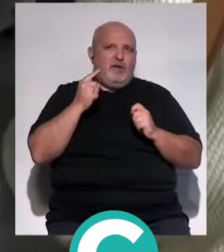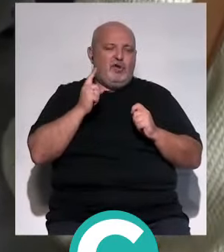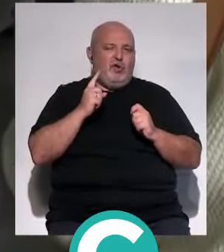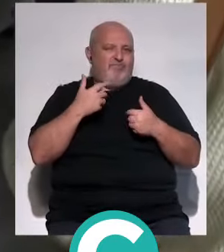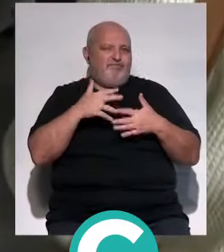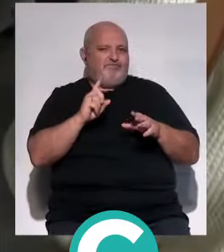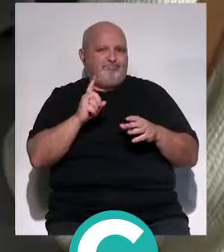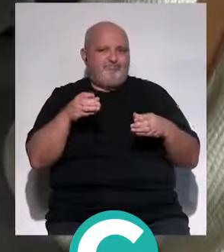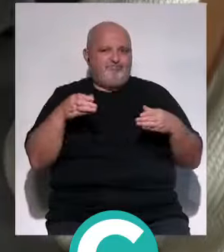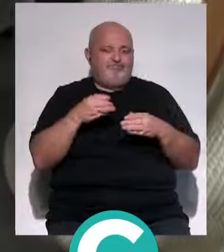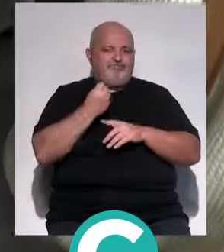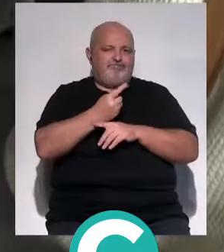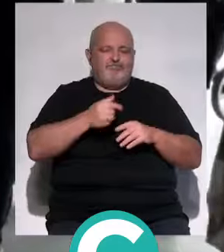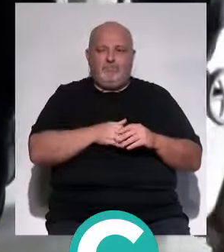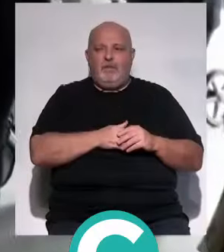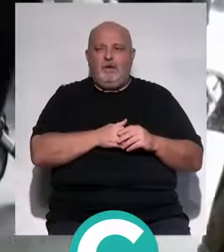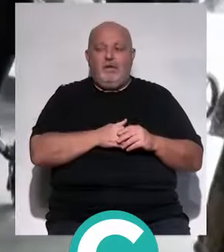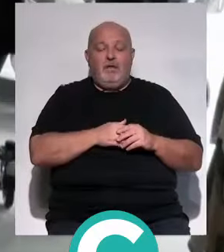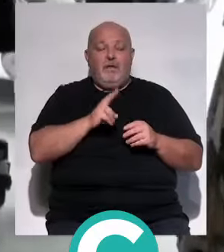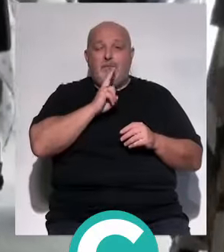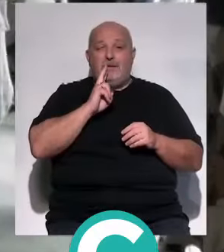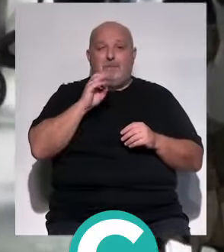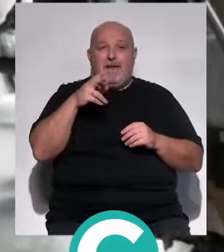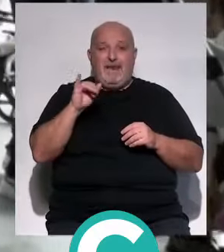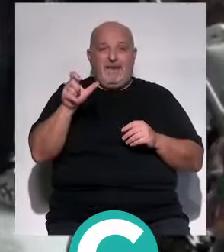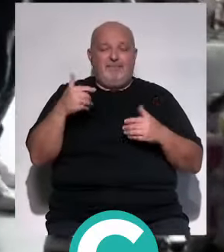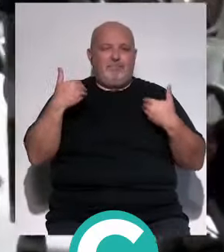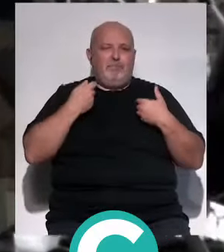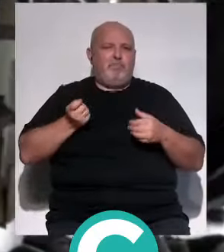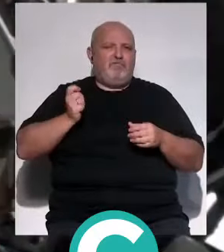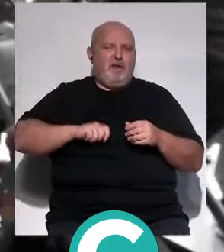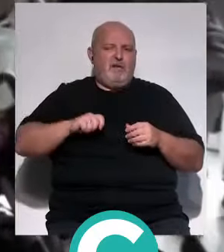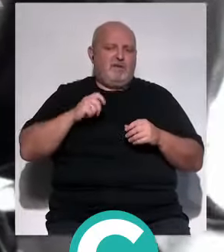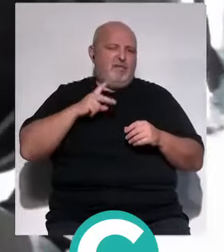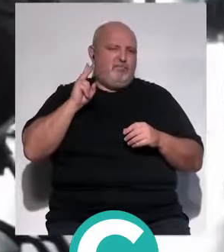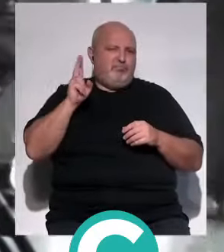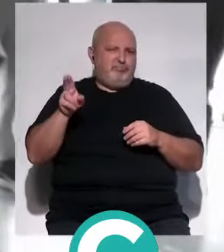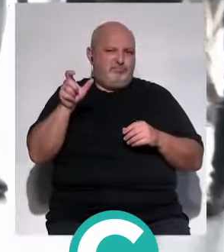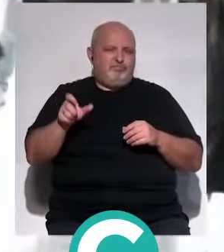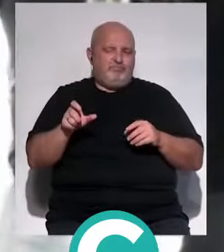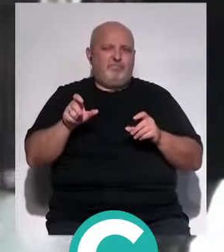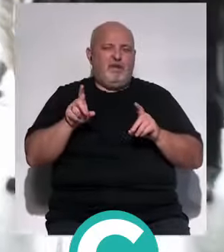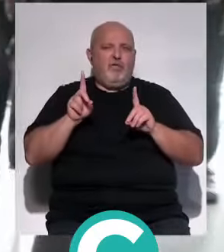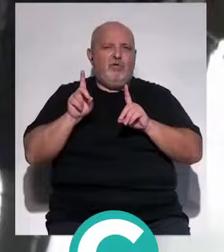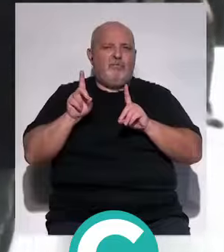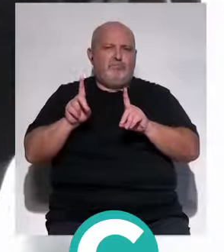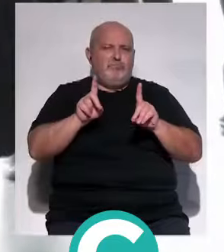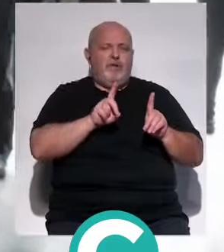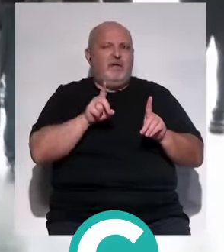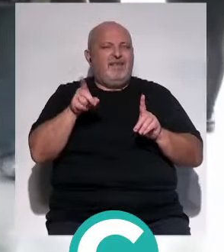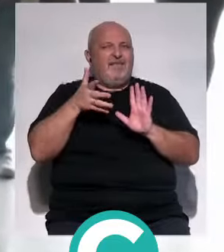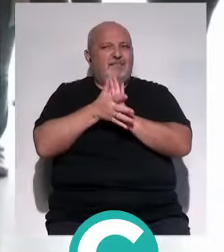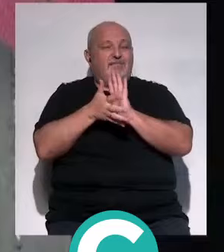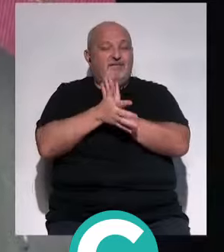y lo mejor para ellos. La matrona Paqui Ubierta, profesional ya retirada y docente de especialistas, ha